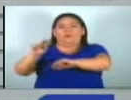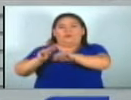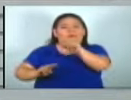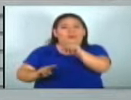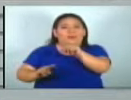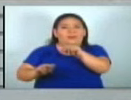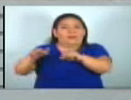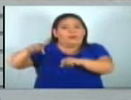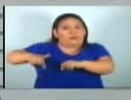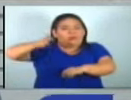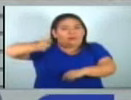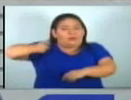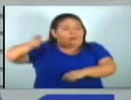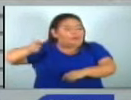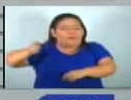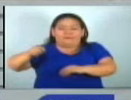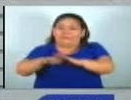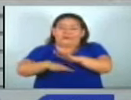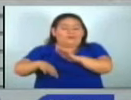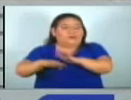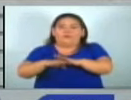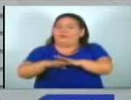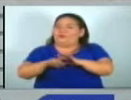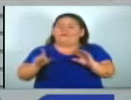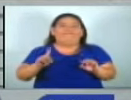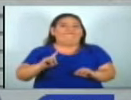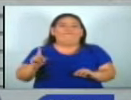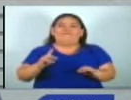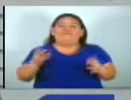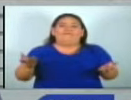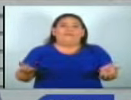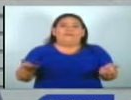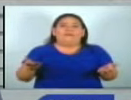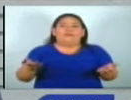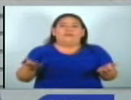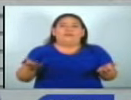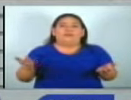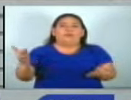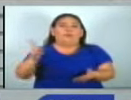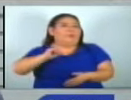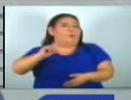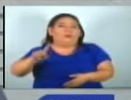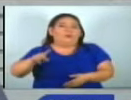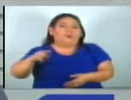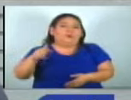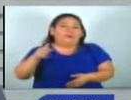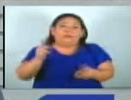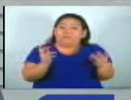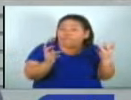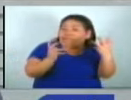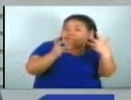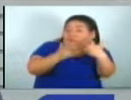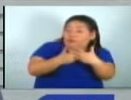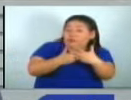actualmente consideramos que no es un salario que se adecua al